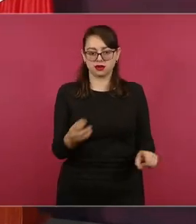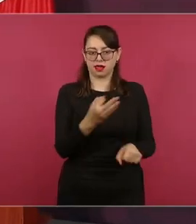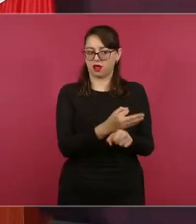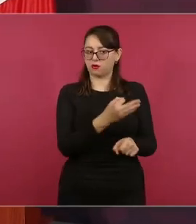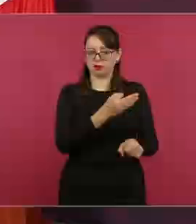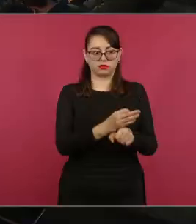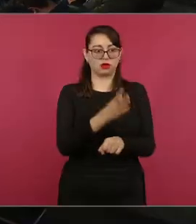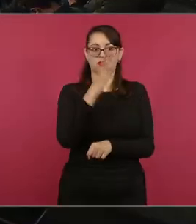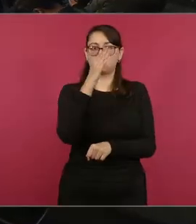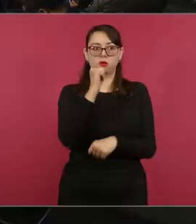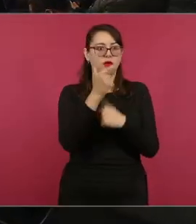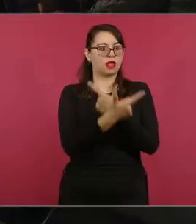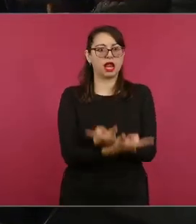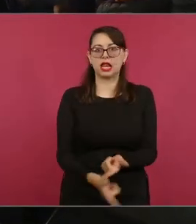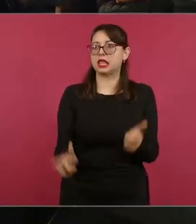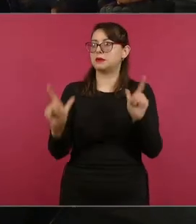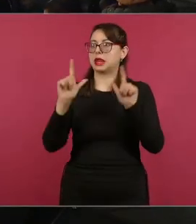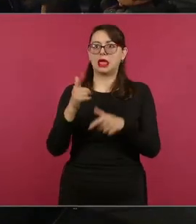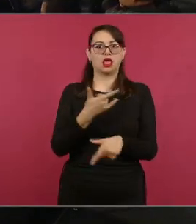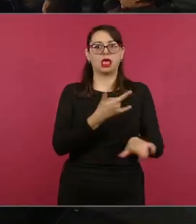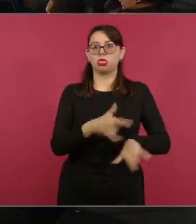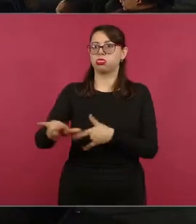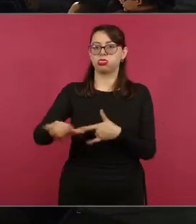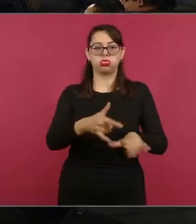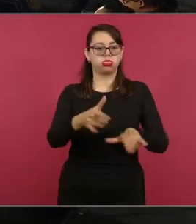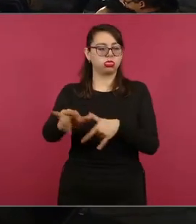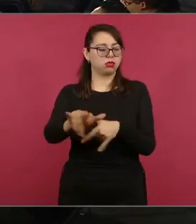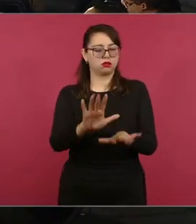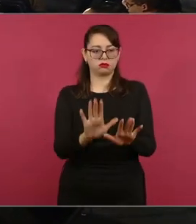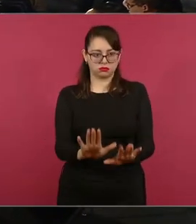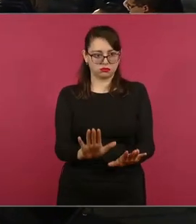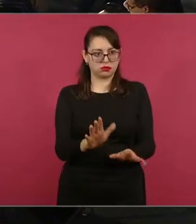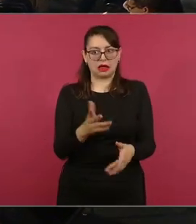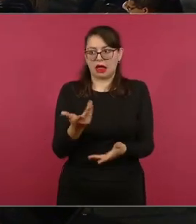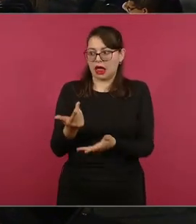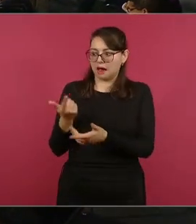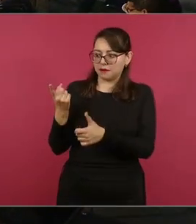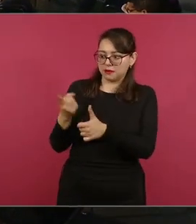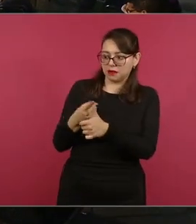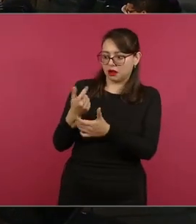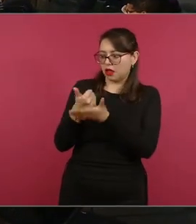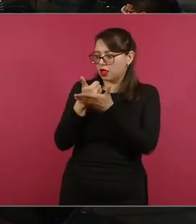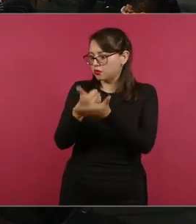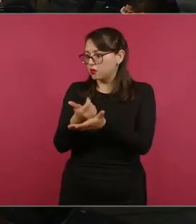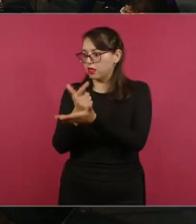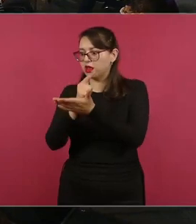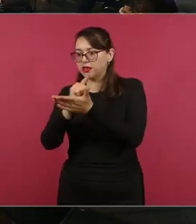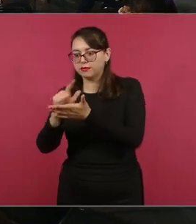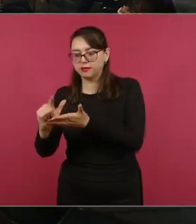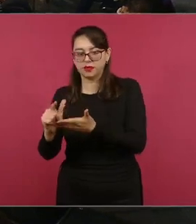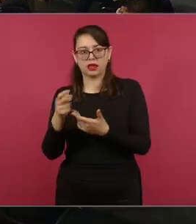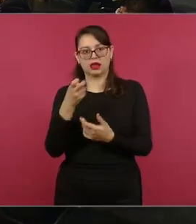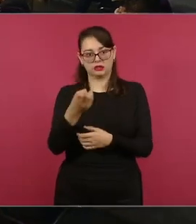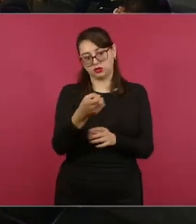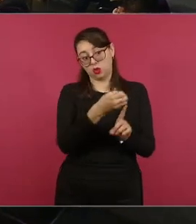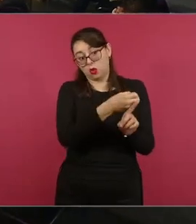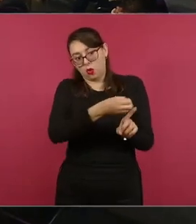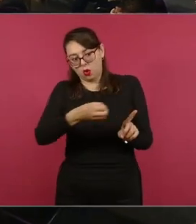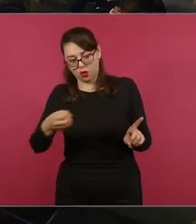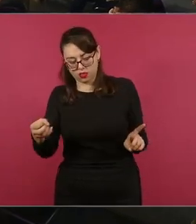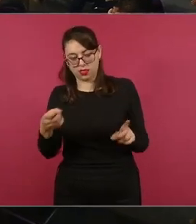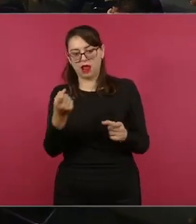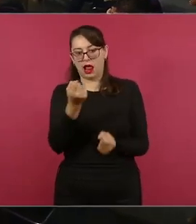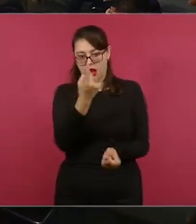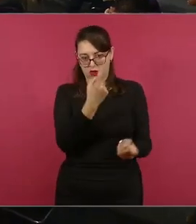todas las actividades de ayuda que se está dando a la población. Con estos trabajos se busca seguir